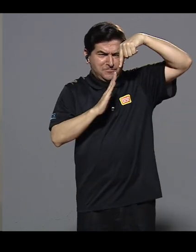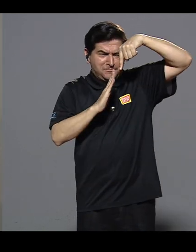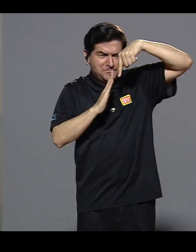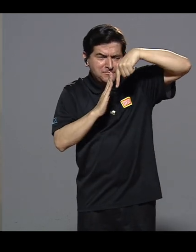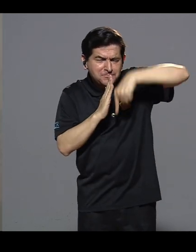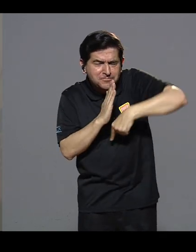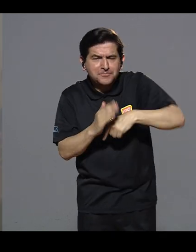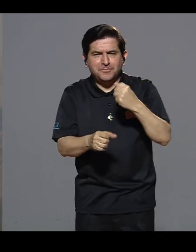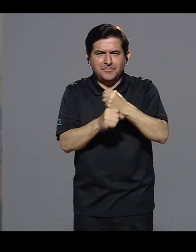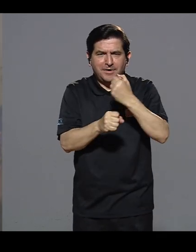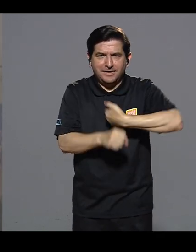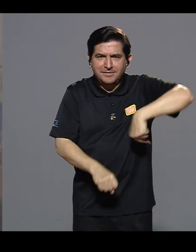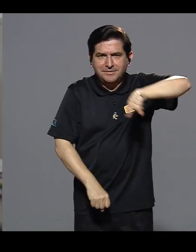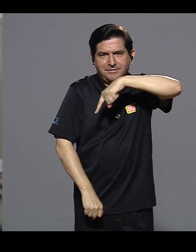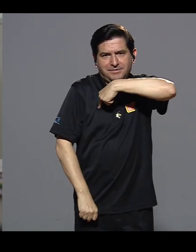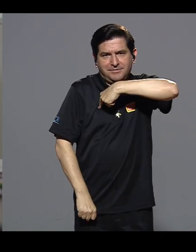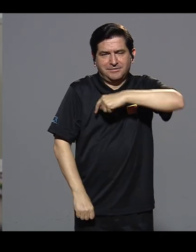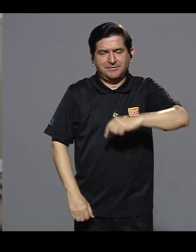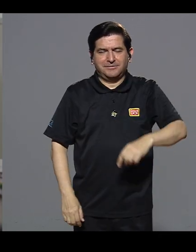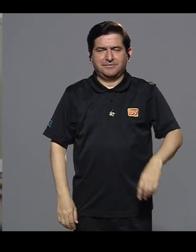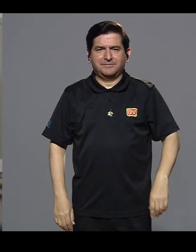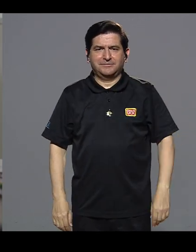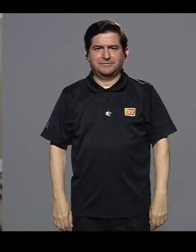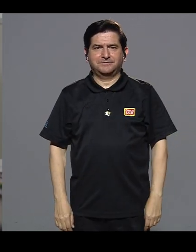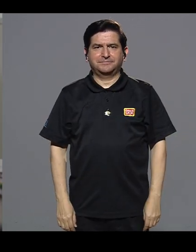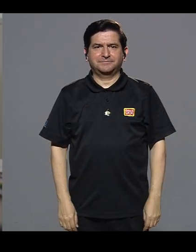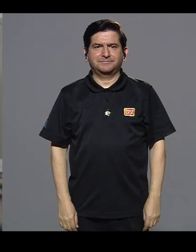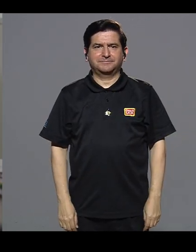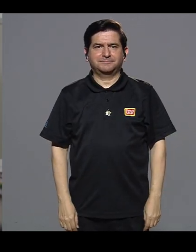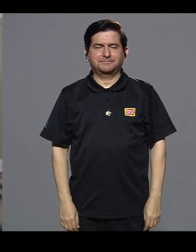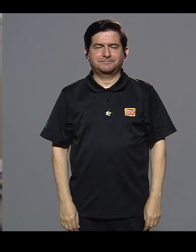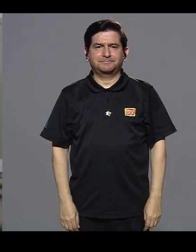verdaderamente y a profundidad lo que estábamos haciendo.